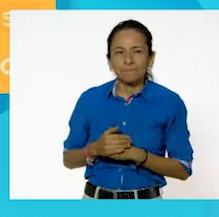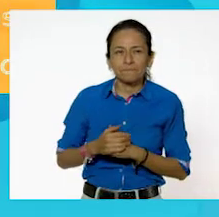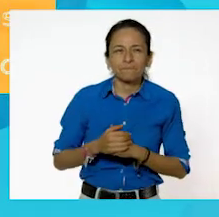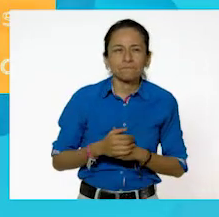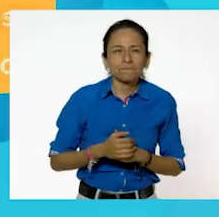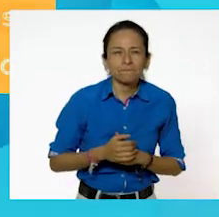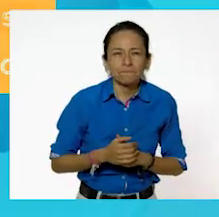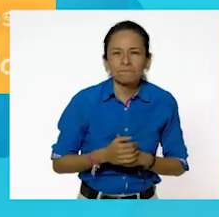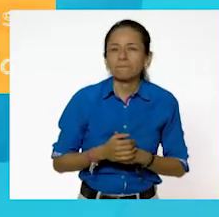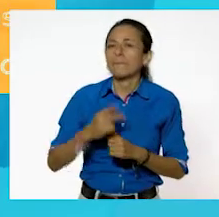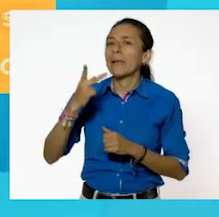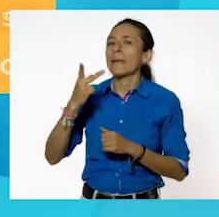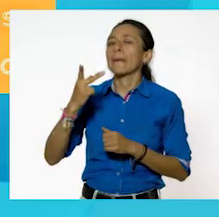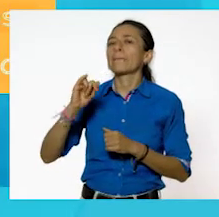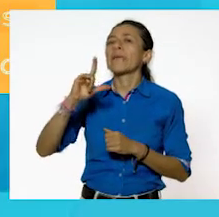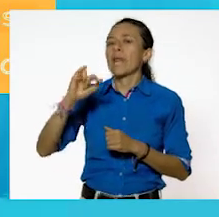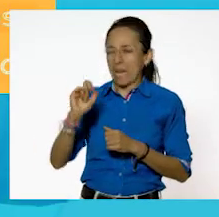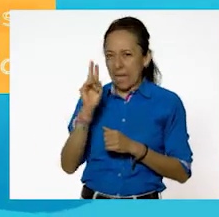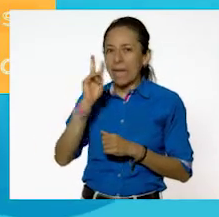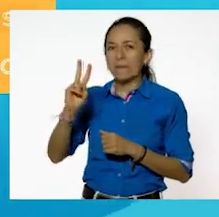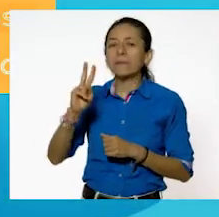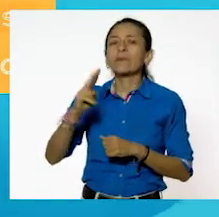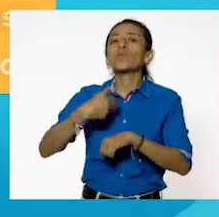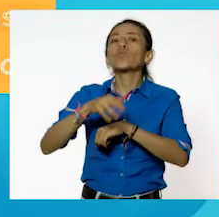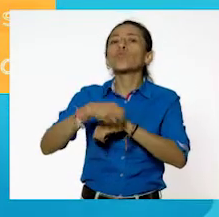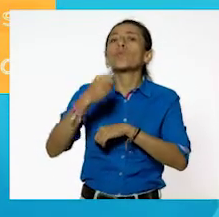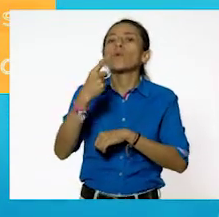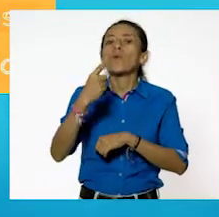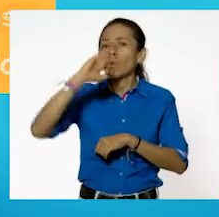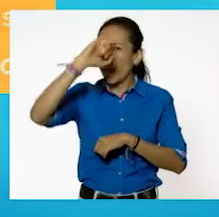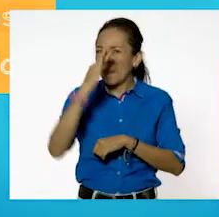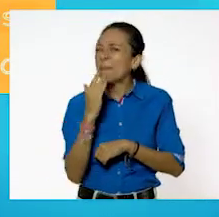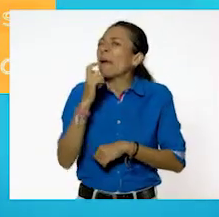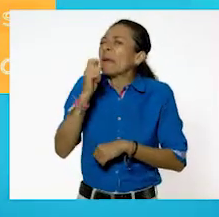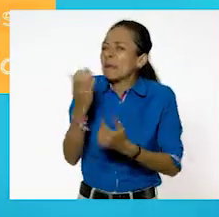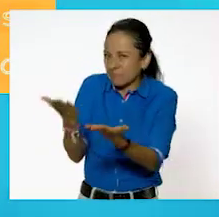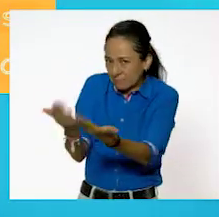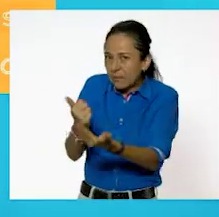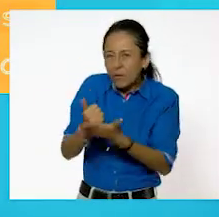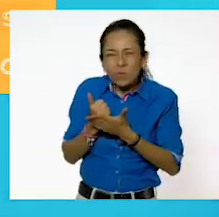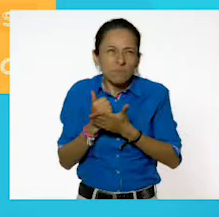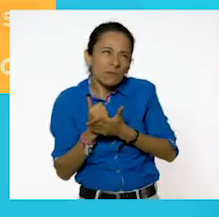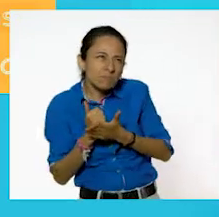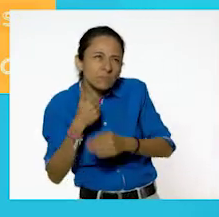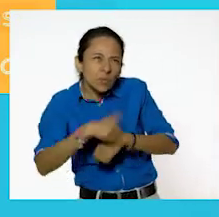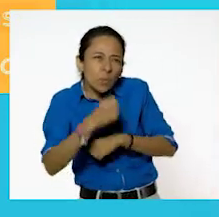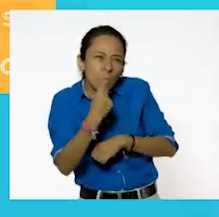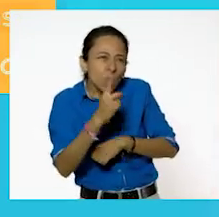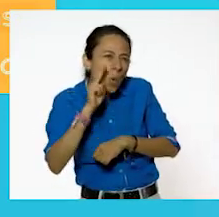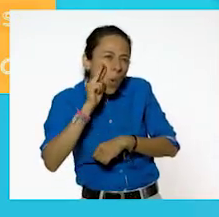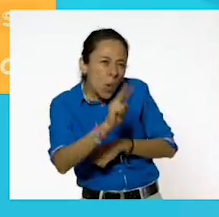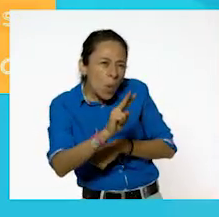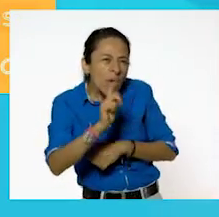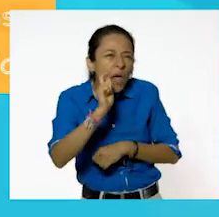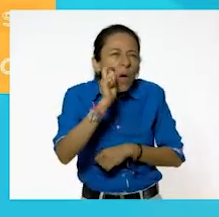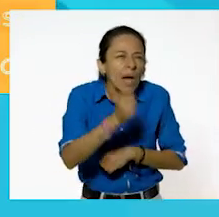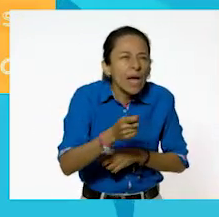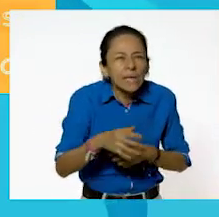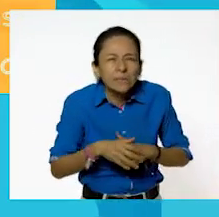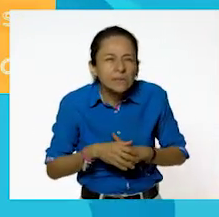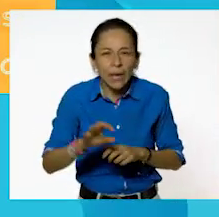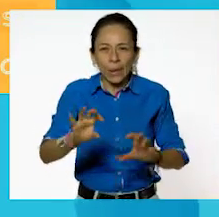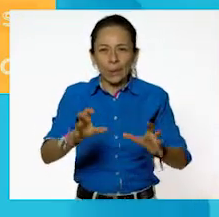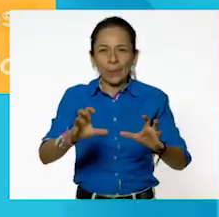bien qué hay en la imagen 1. ¿Me apuyudas a decirlo? A ver, en la imagen 1 yo puedo ver que hay una regadera y